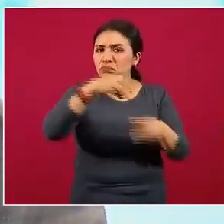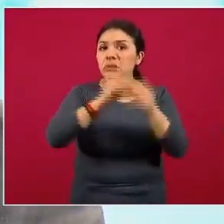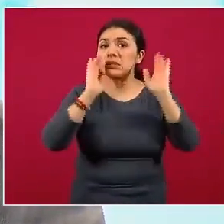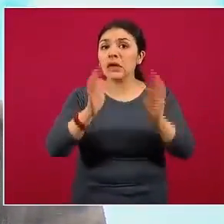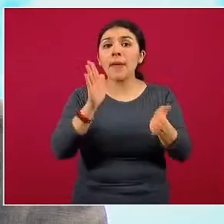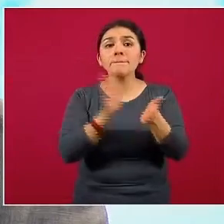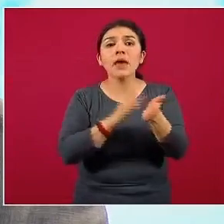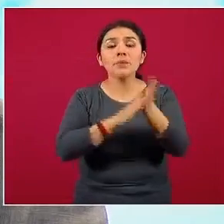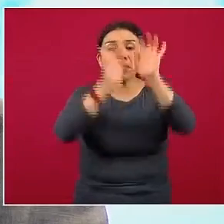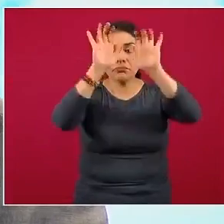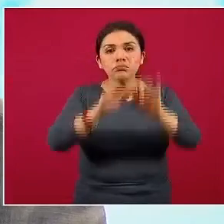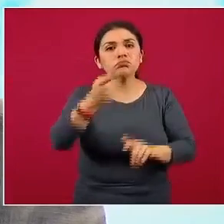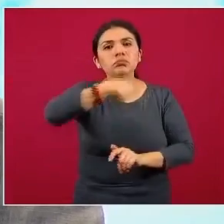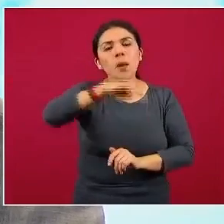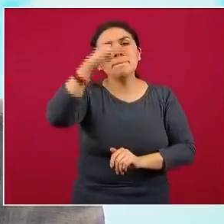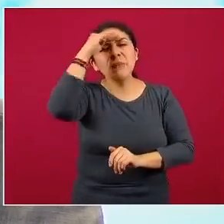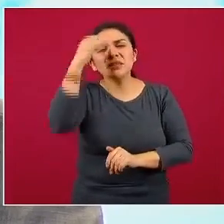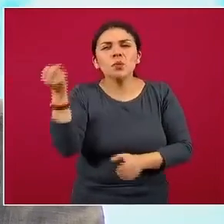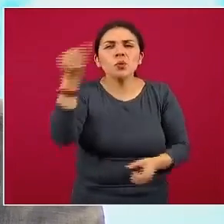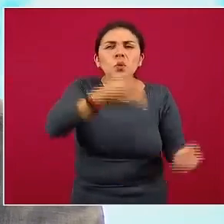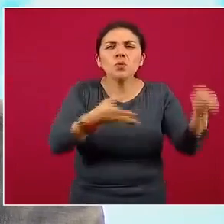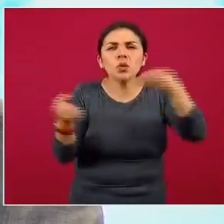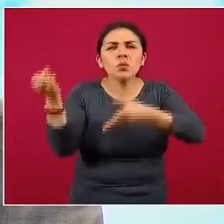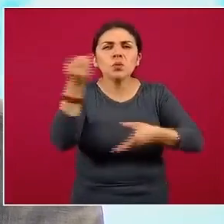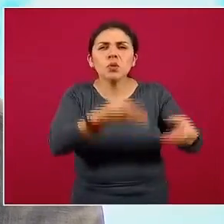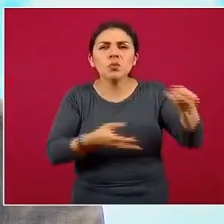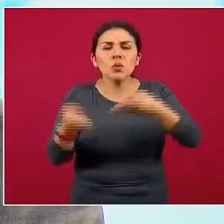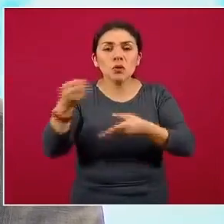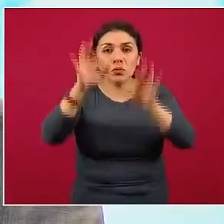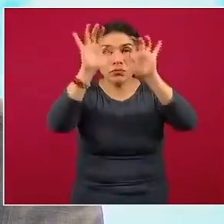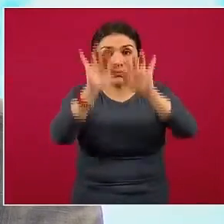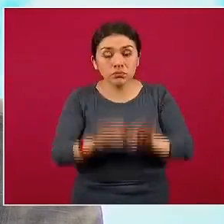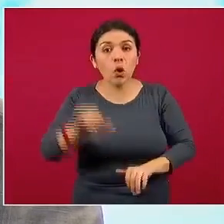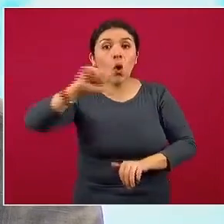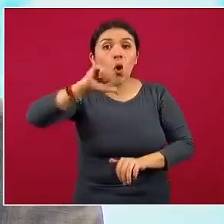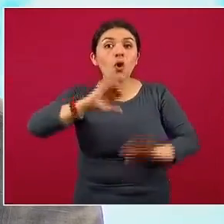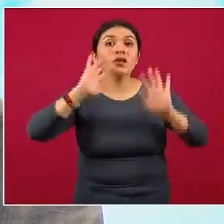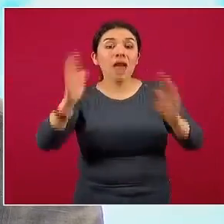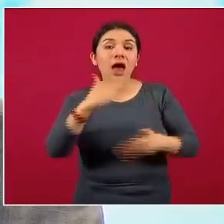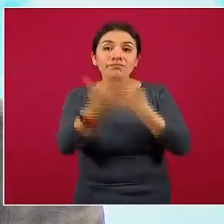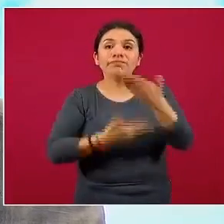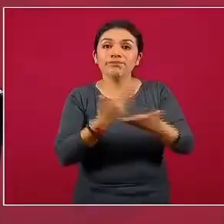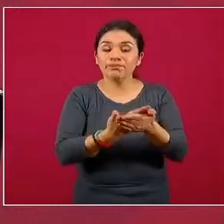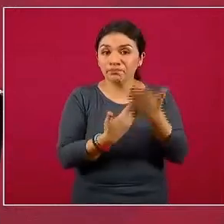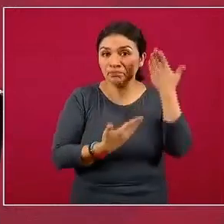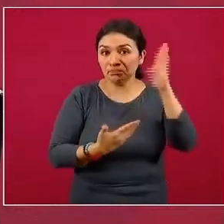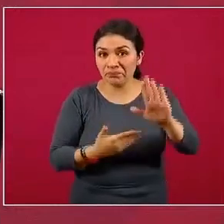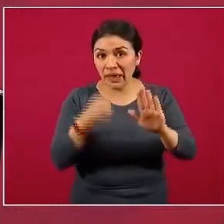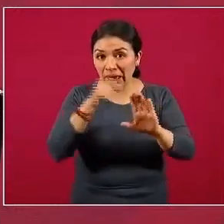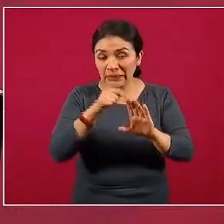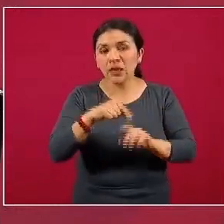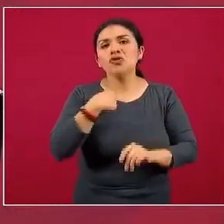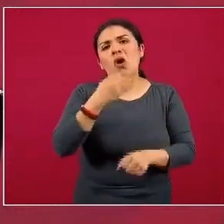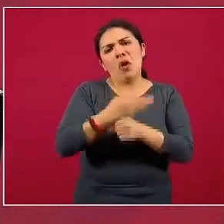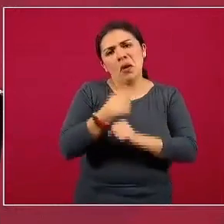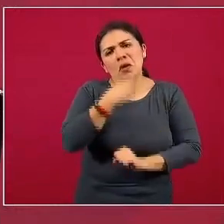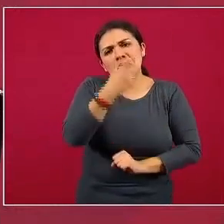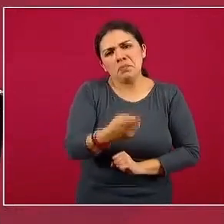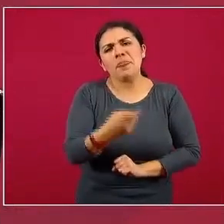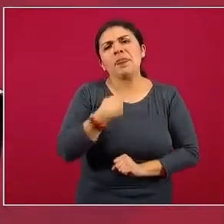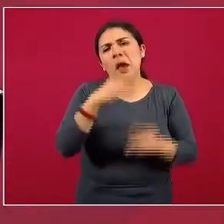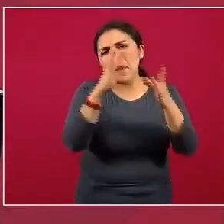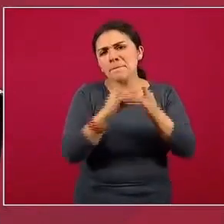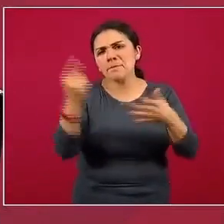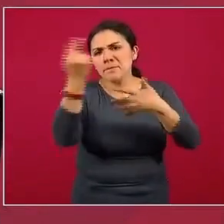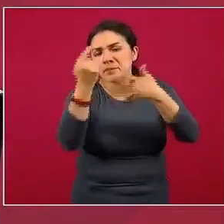el documento con las reflexiones vertidas en este foro y hoy nos hicieron la presentación preliminar. Destaco y quiero mencionarlas una